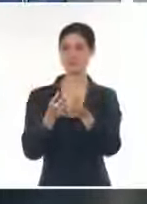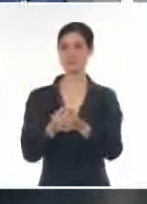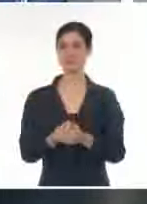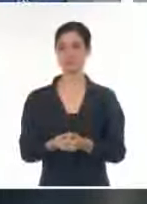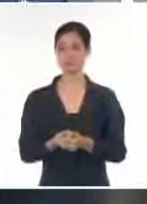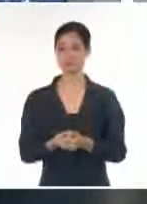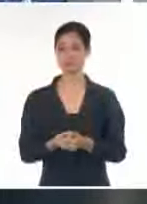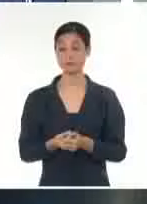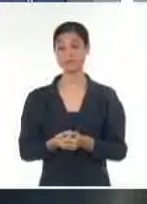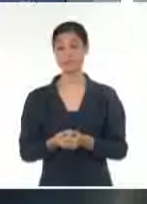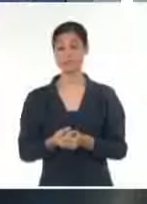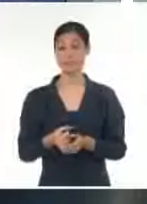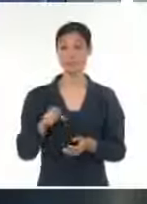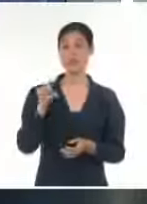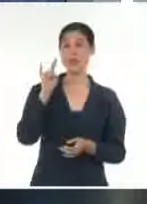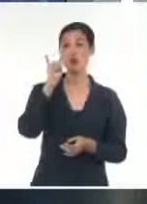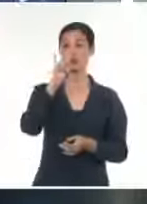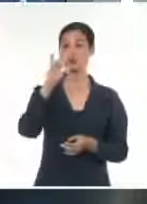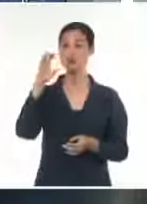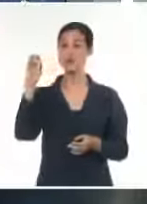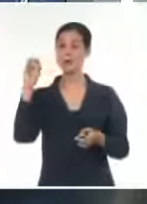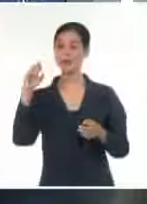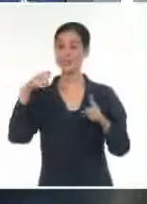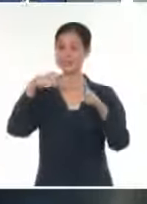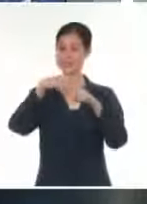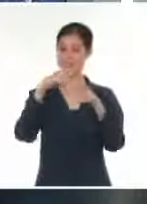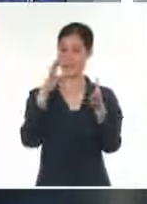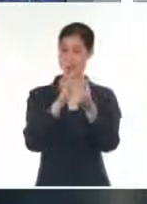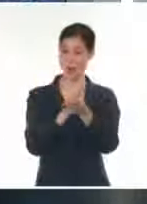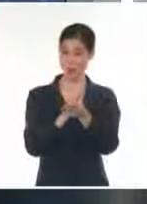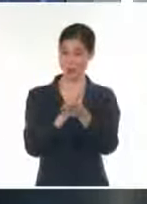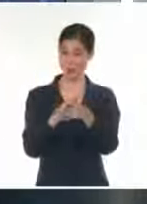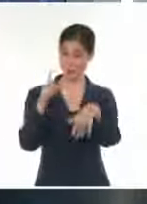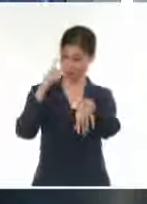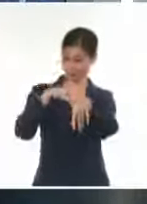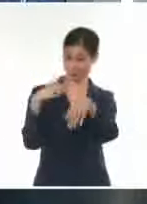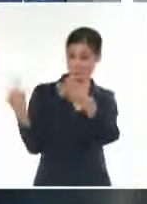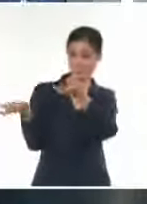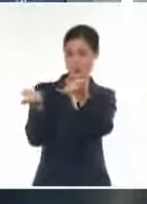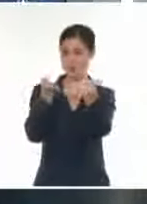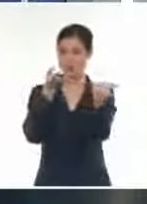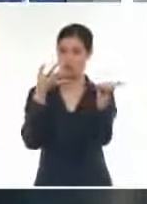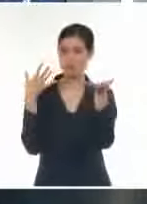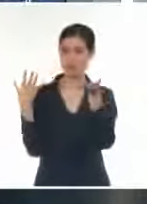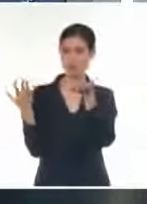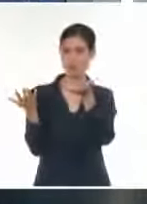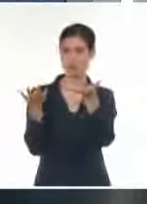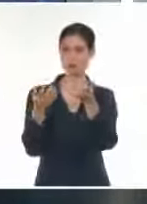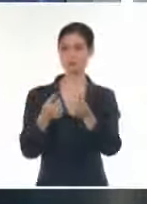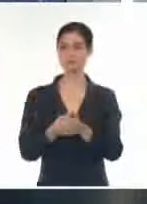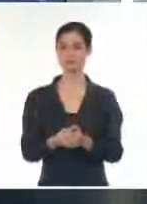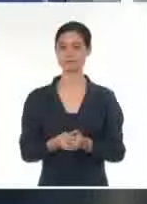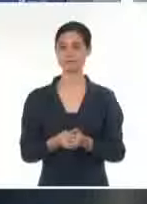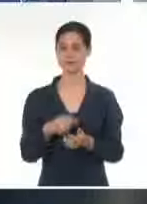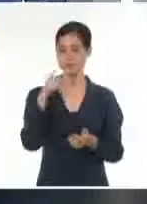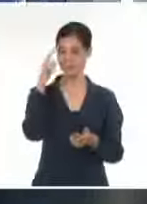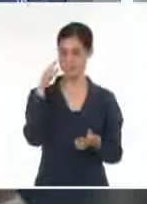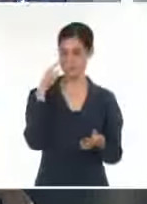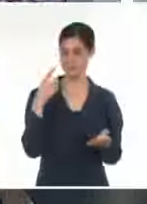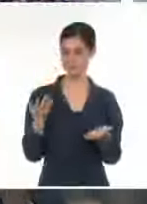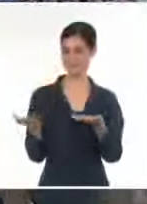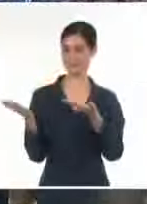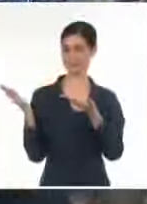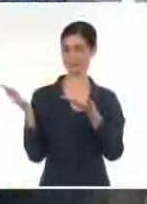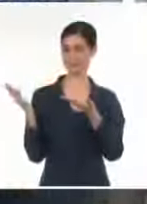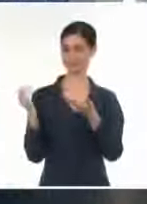90 kilómetros por hora, y por eso se considera como una tormenta local severa. Con todos los pormenores. La doctora Miren Teresita. Sí,